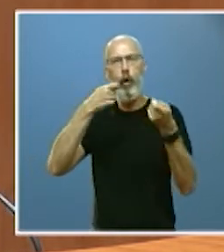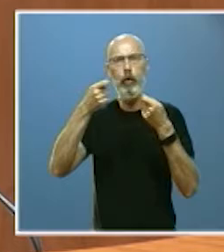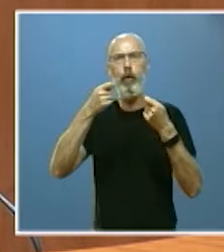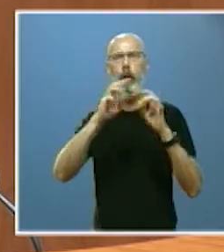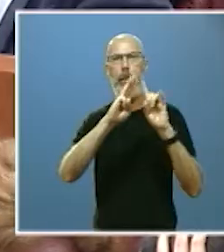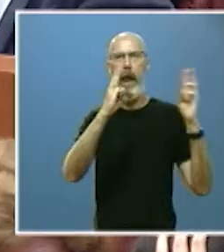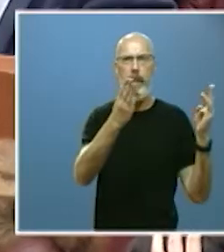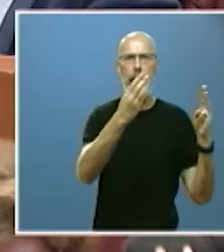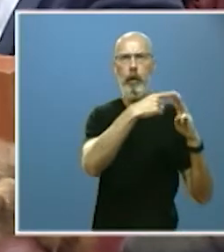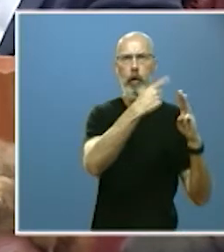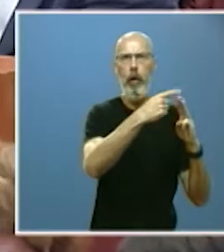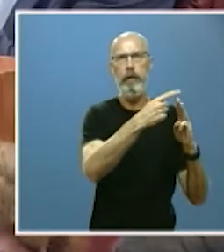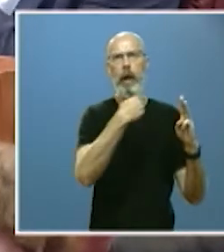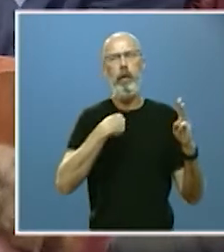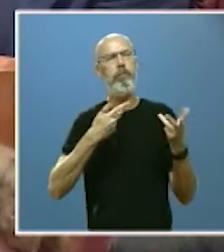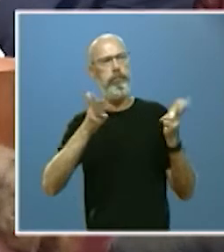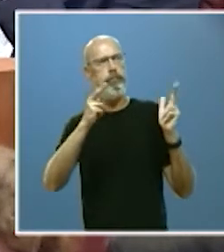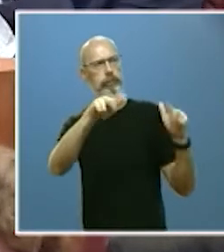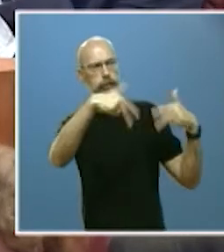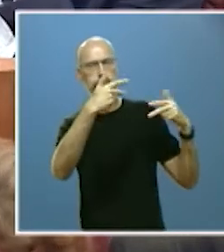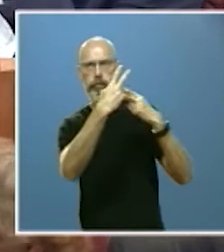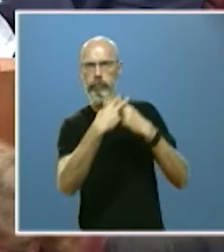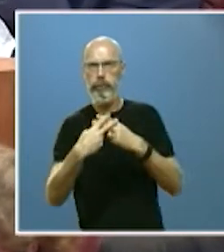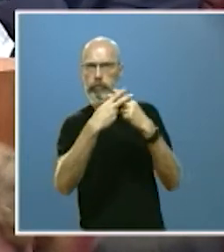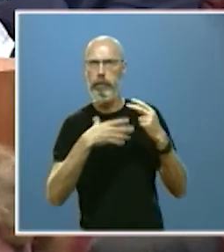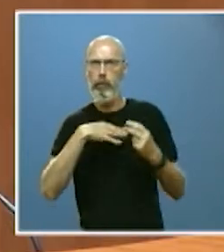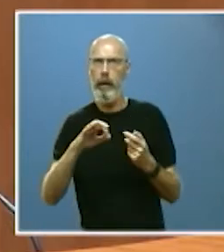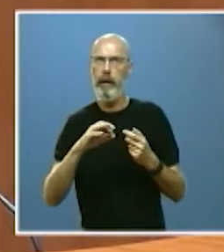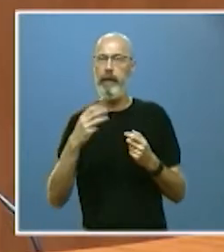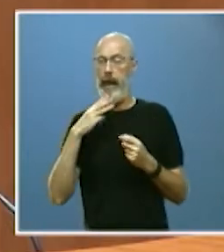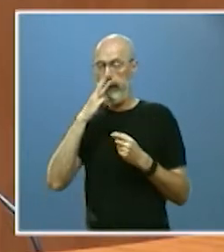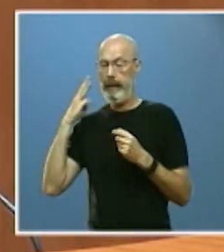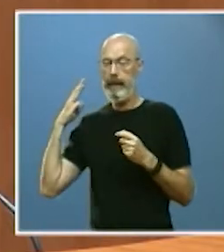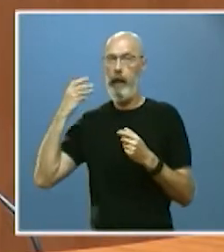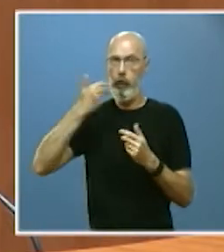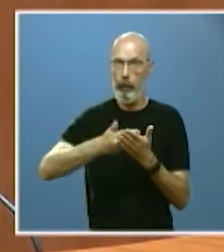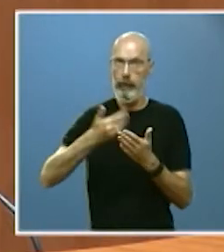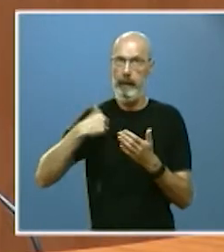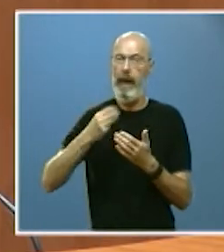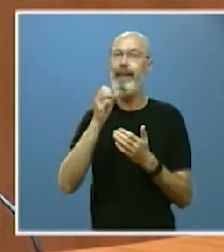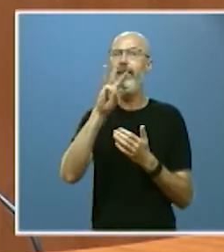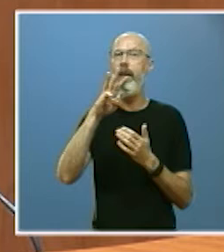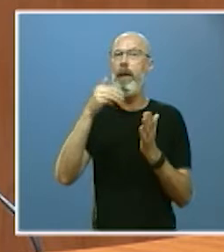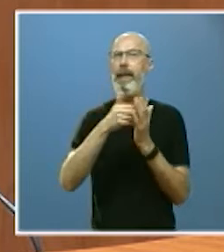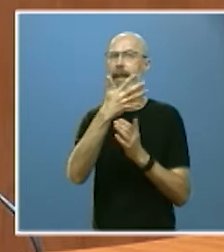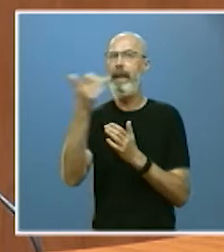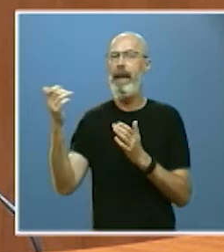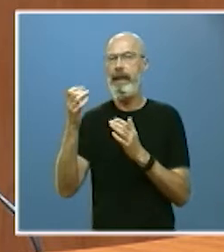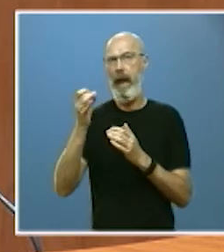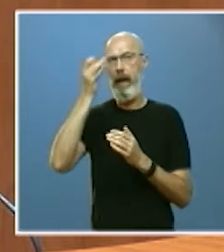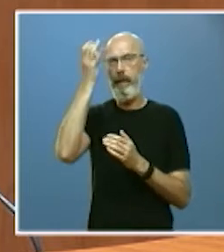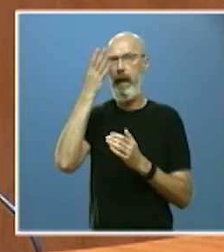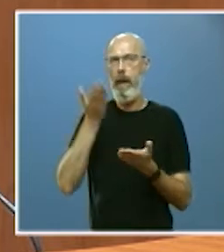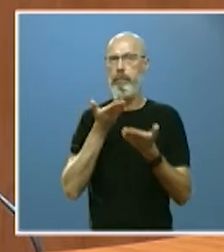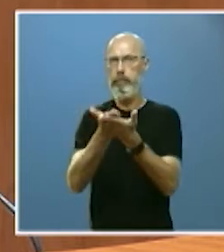en estos tres años ya se han tramitado en esta Cámara 13.500 iniciativas entre